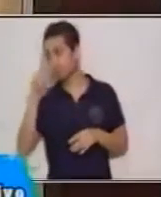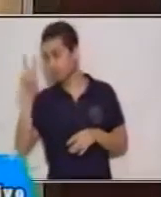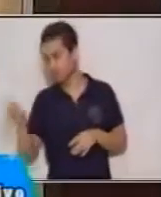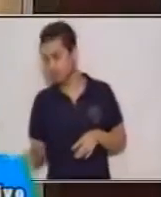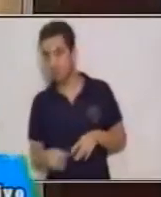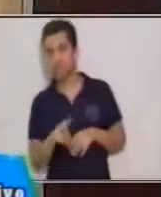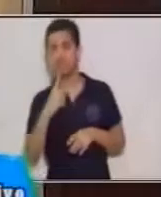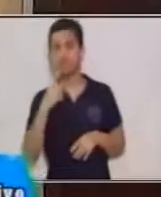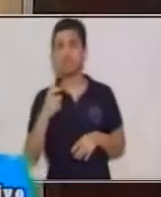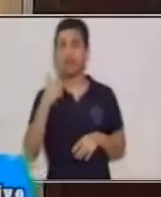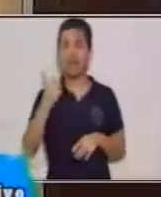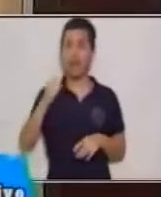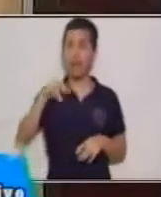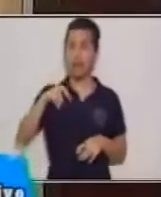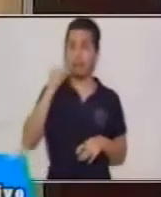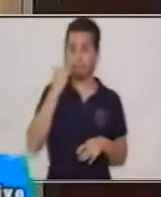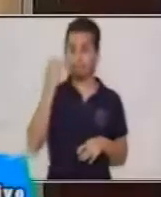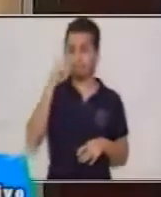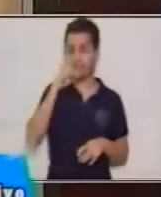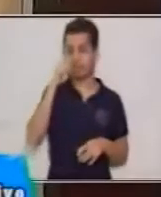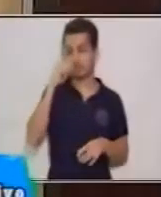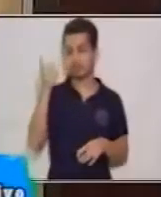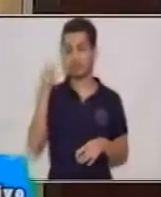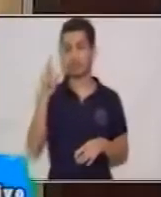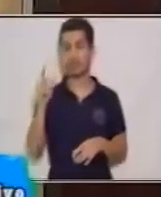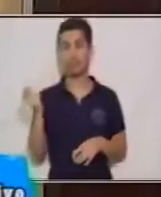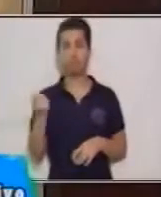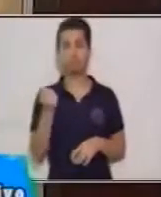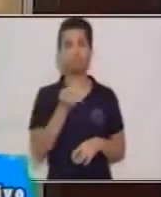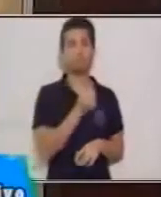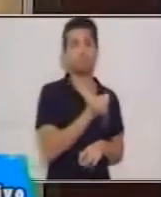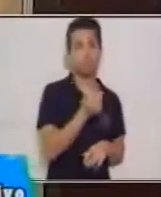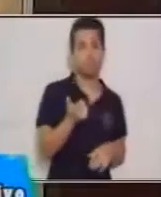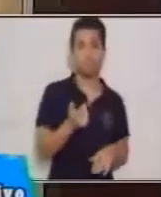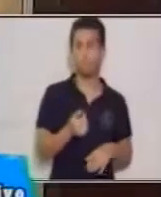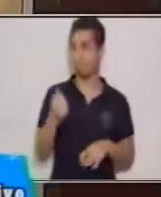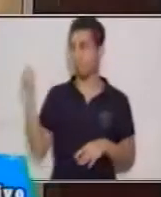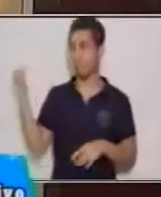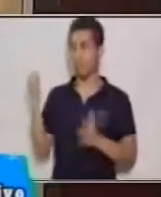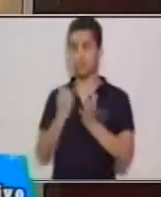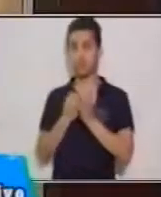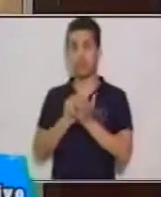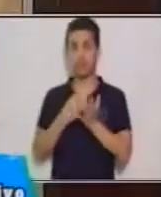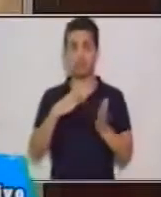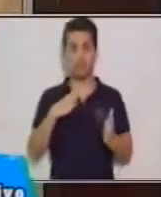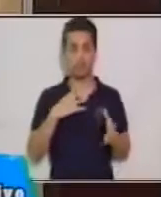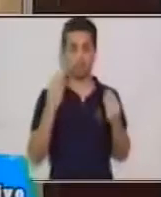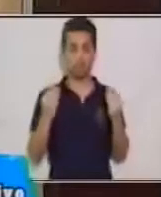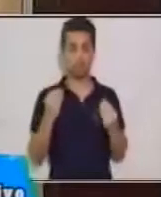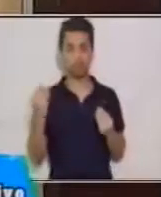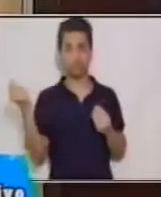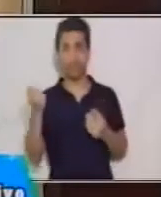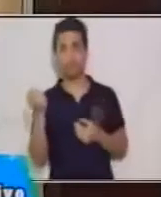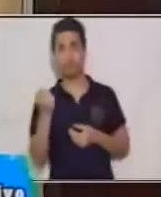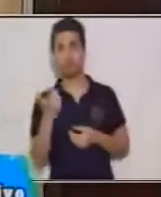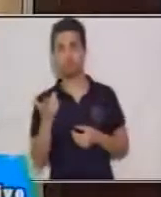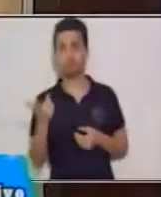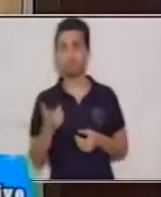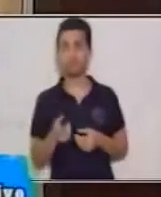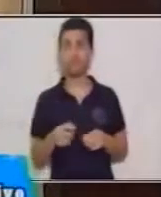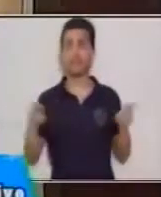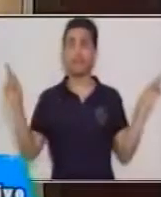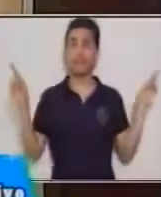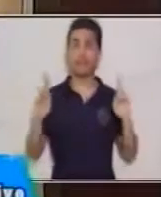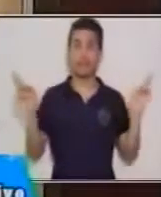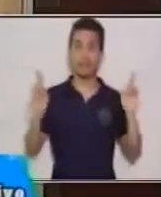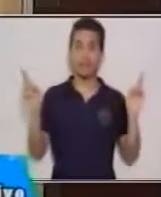Y nos dice que él tiene muchos amigos en su centro educativo y que a la hora del recreo o